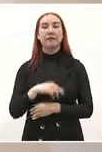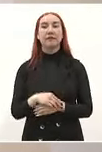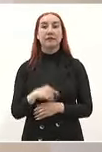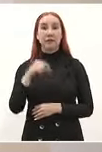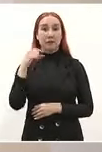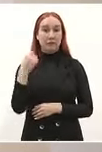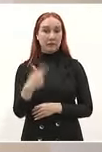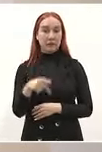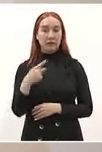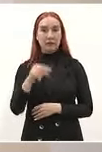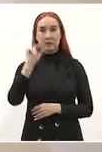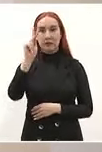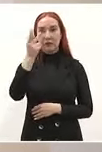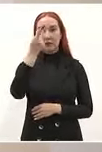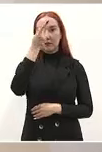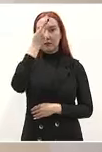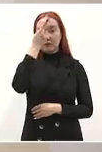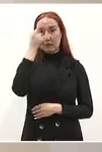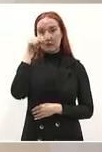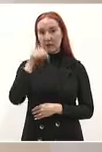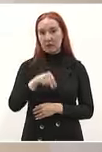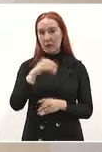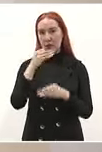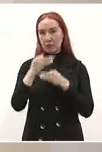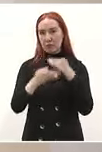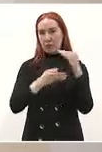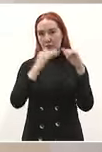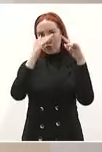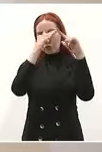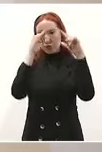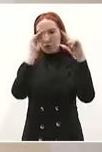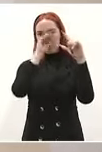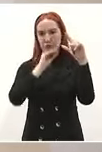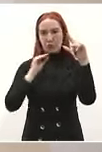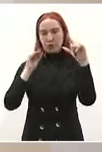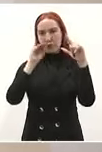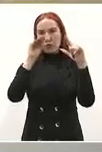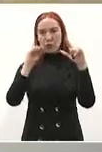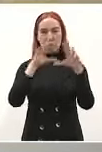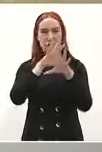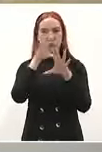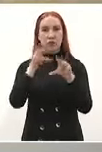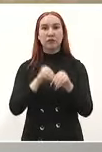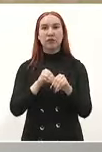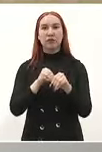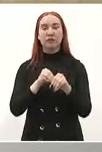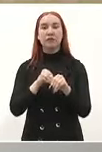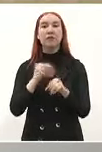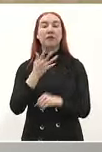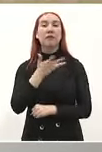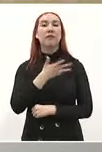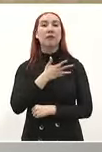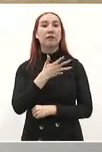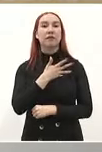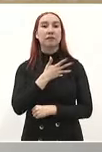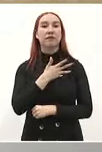San Luis Potosí en todas las regiones las cuatro regiones hay